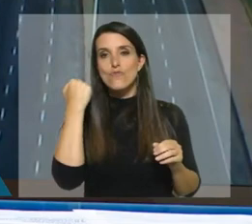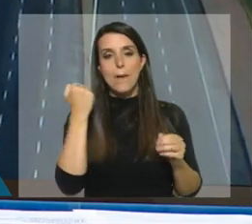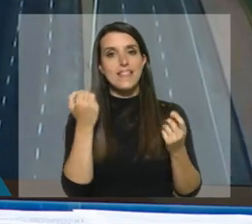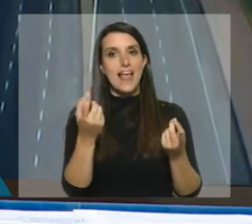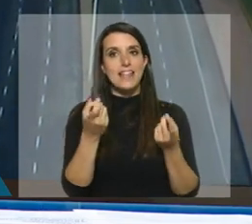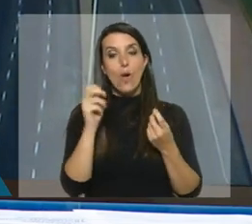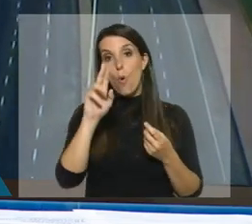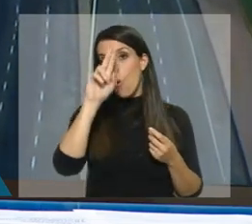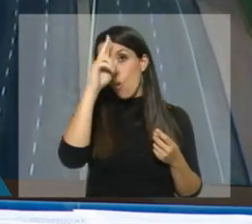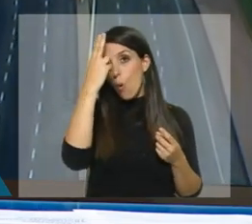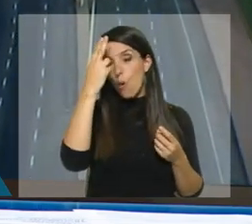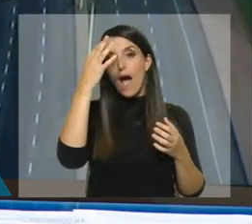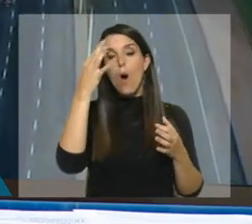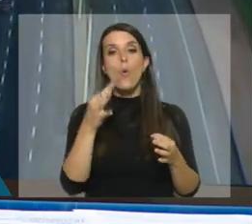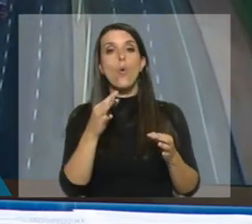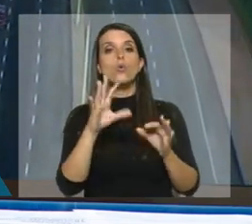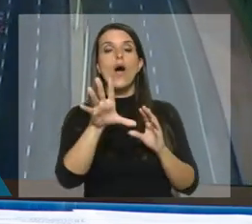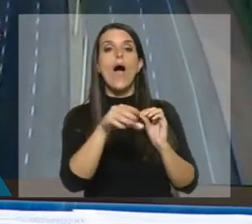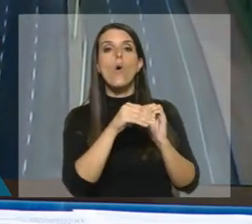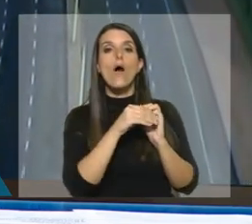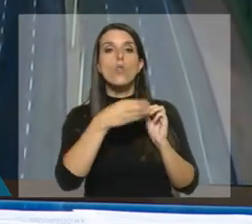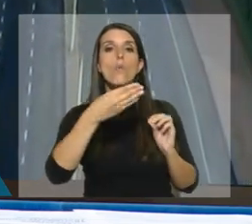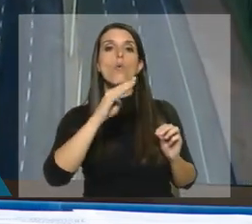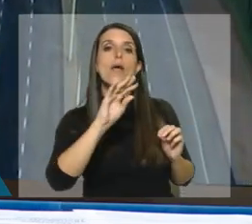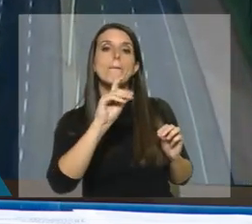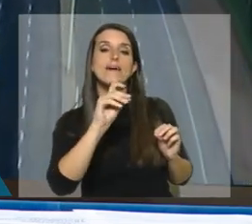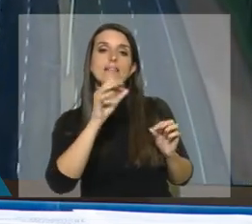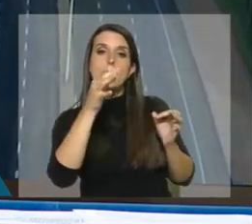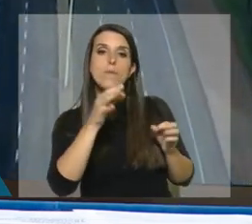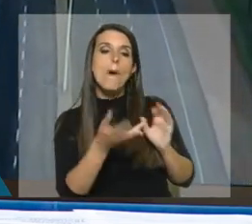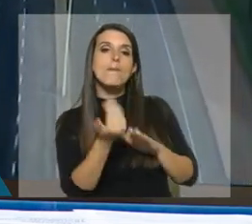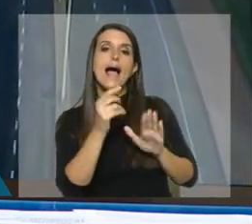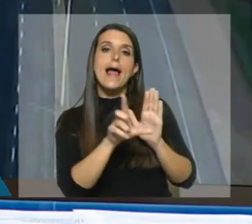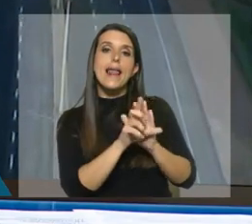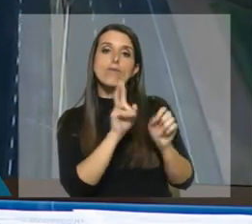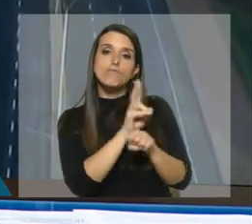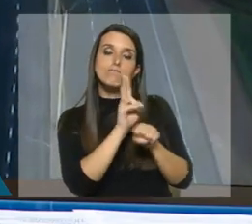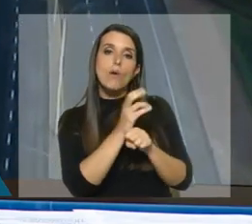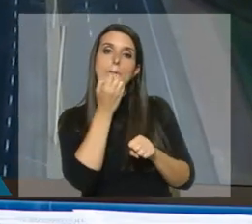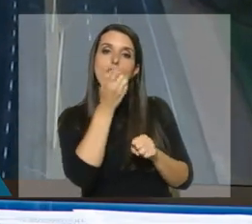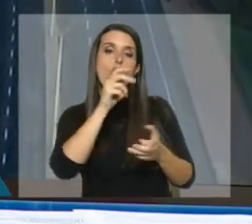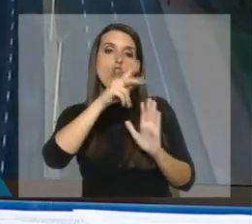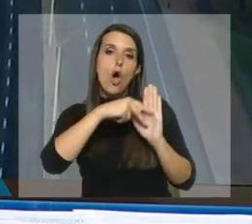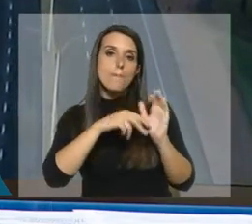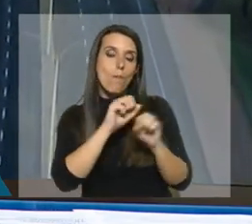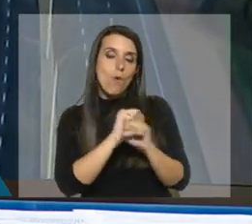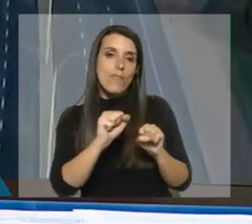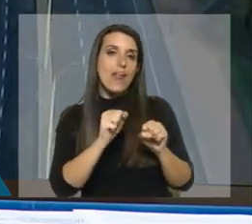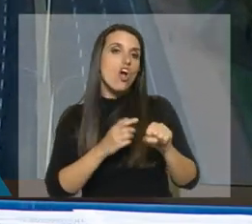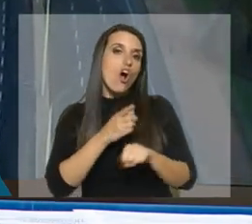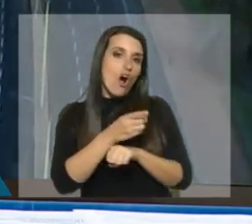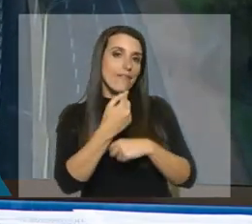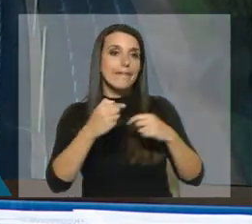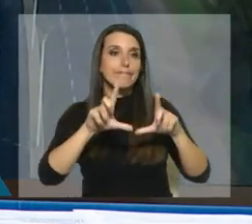que Uruguay adhiera al convenio de Budapest para contar con más y mejores instrumentos jurídicos para combatir los